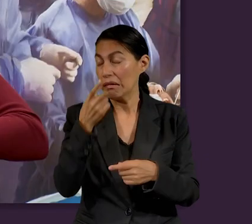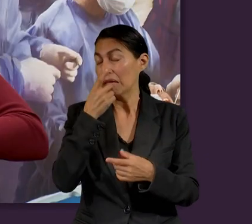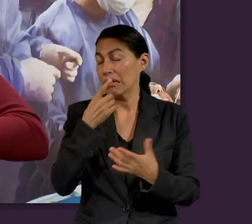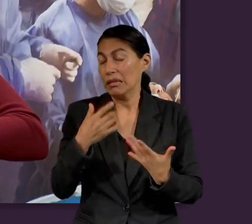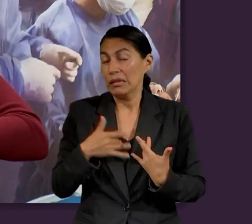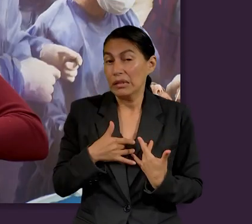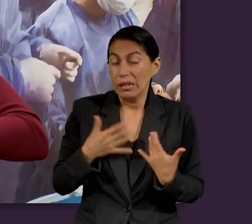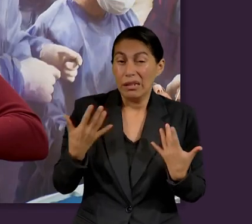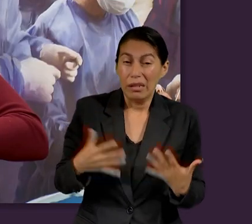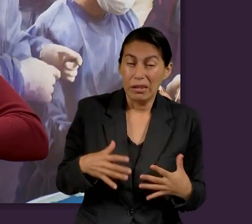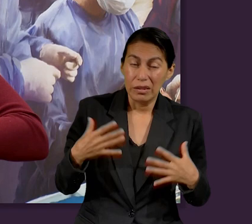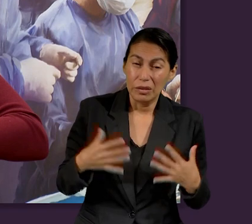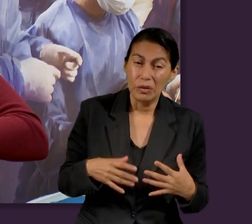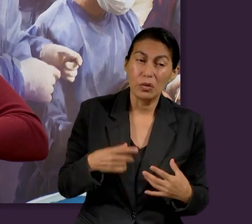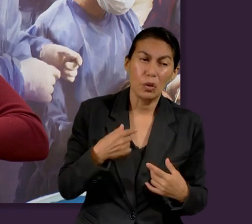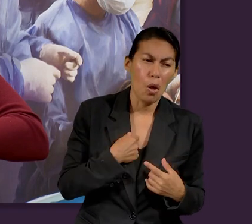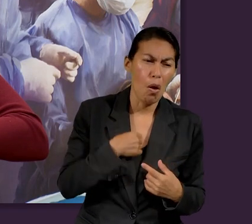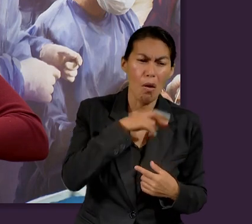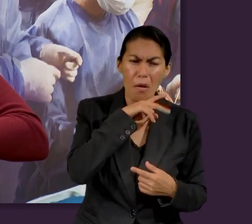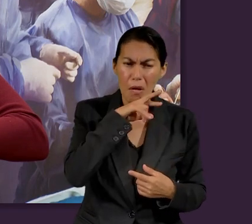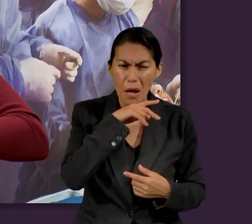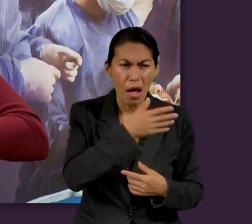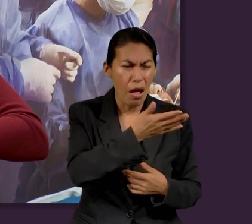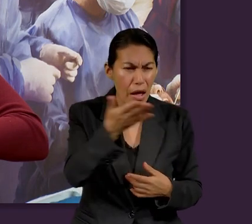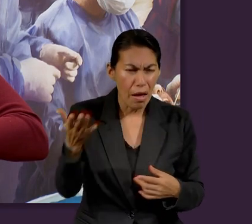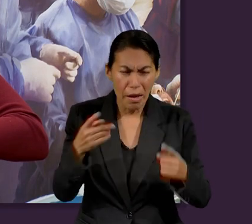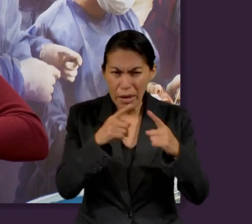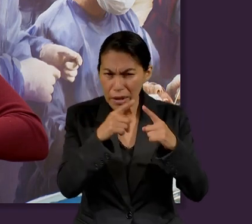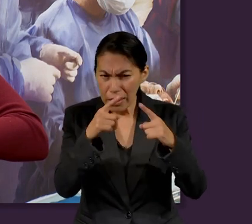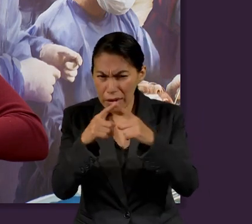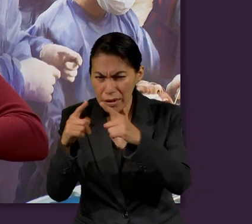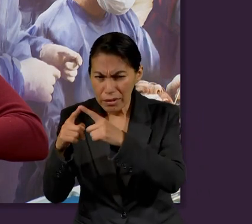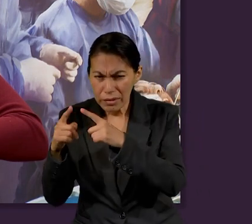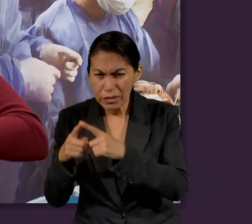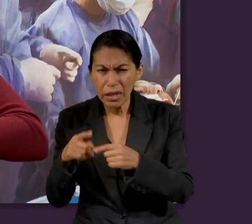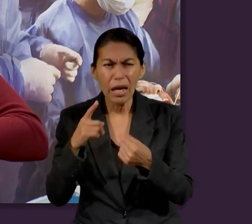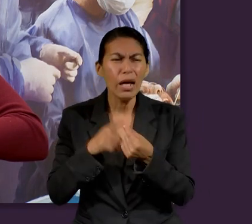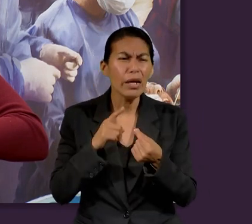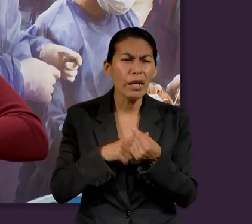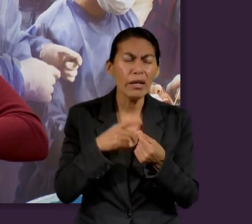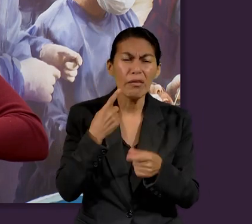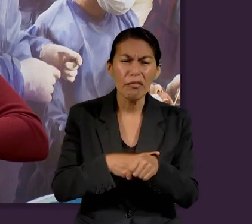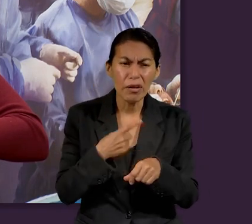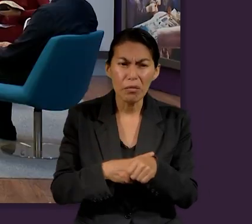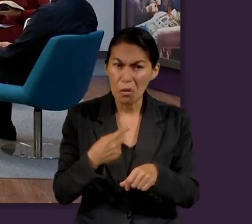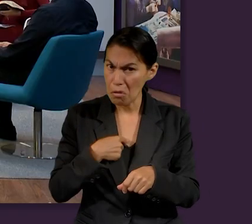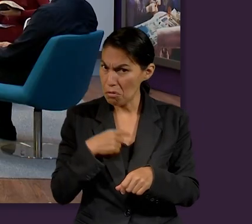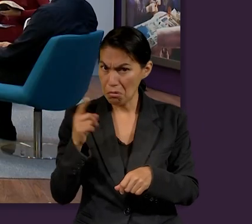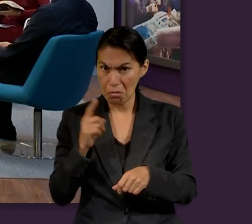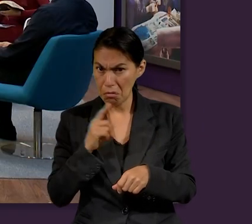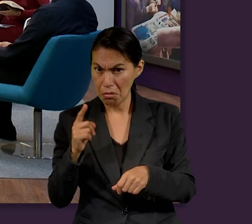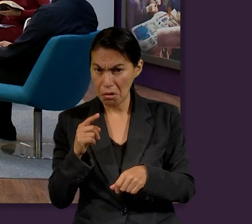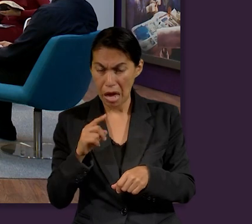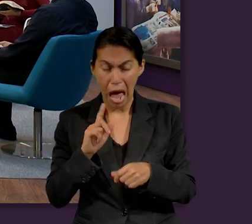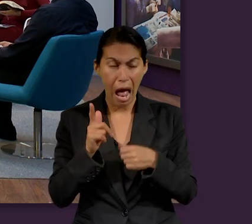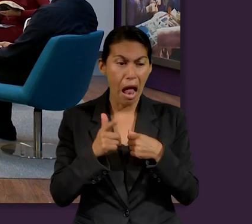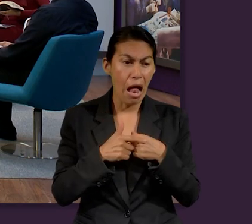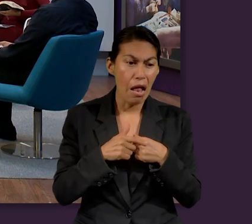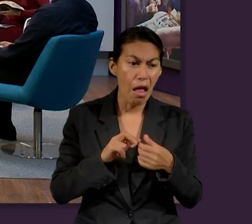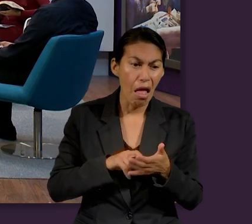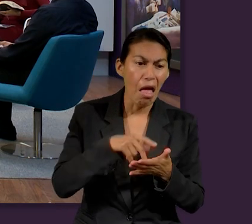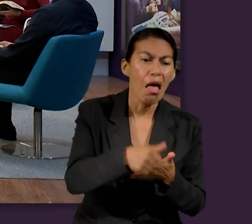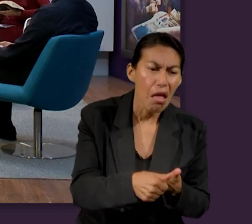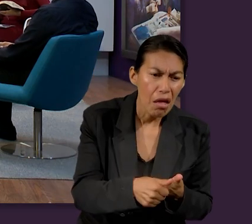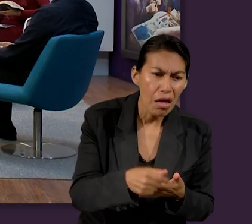cada día, la despreocupación por todas las iglesias. ¿Quién enferma y yo no enfermo? ¿A quién se le hace tropezar